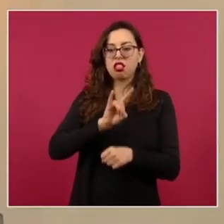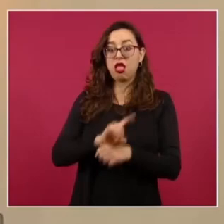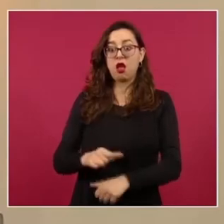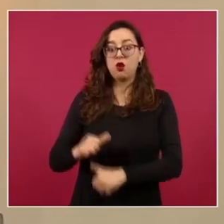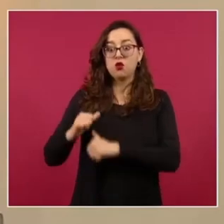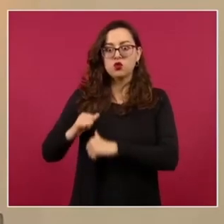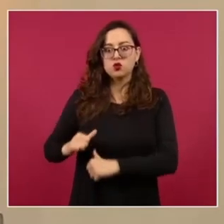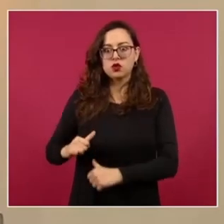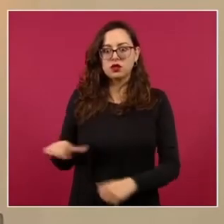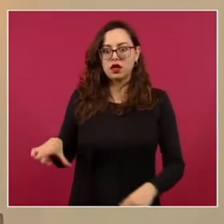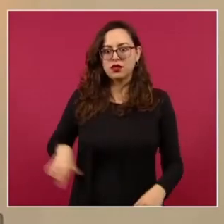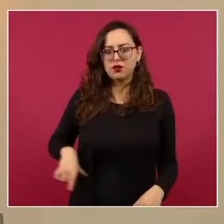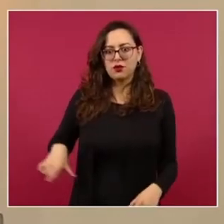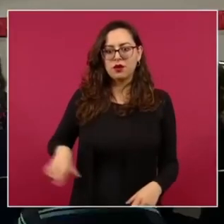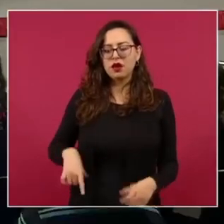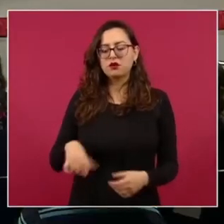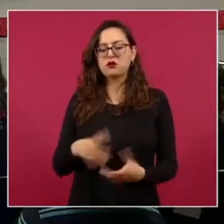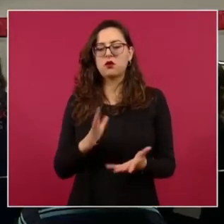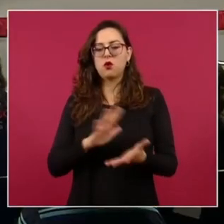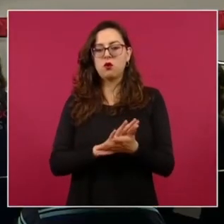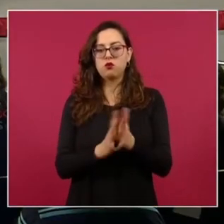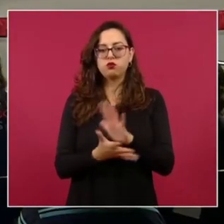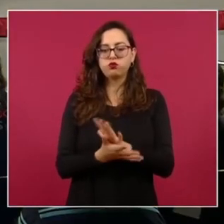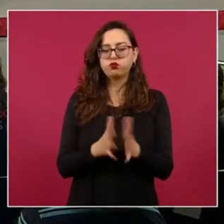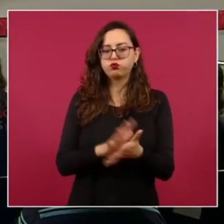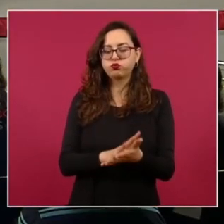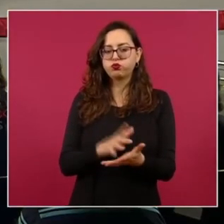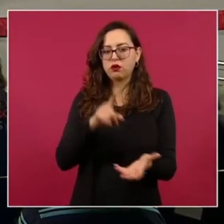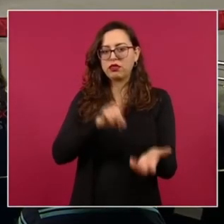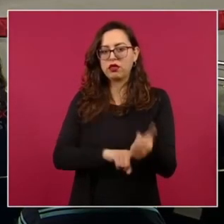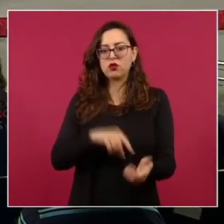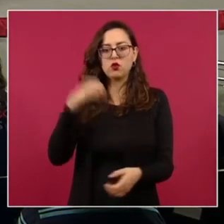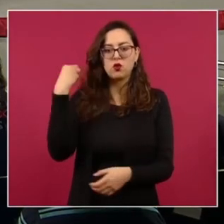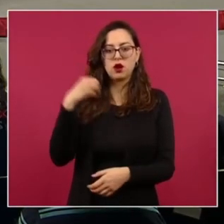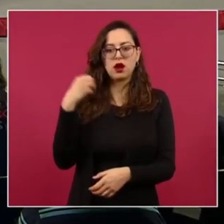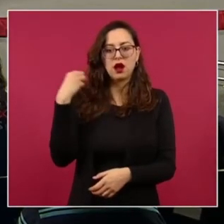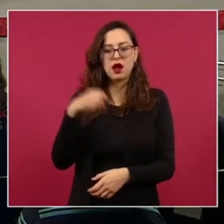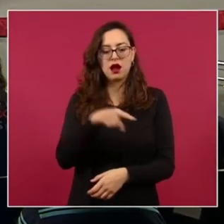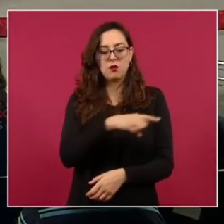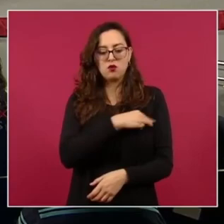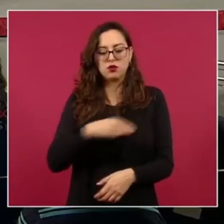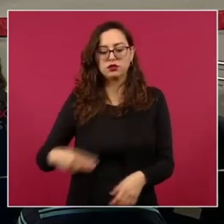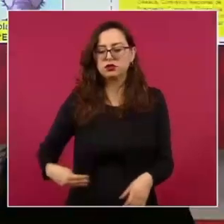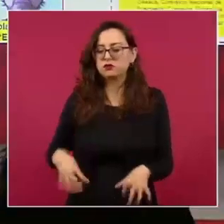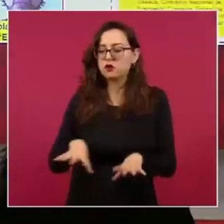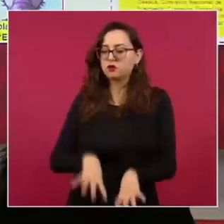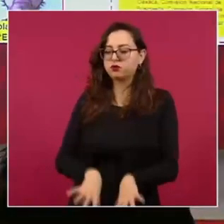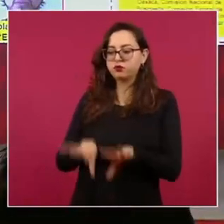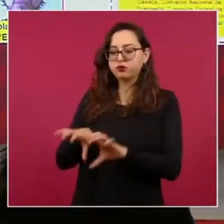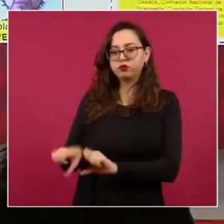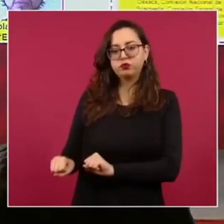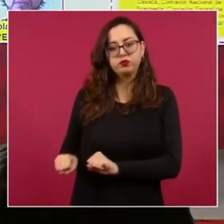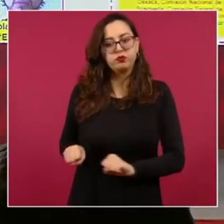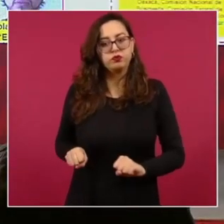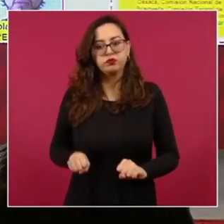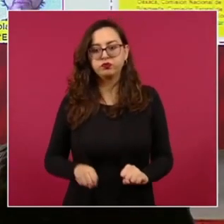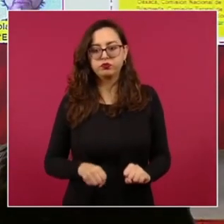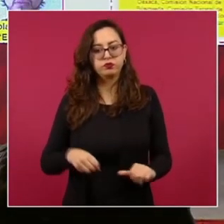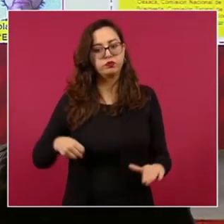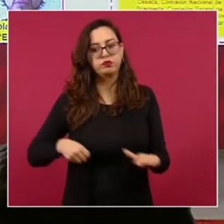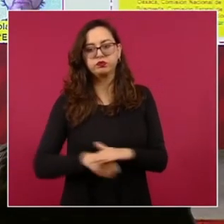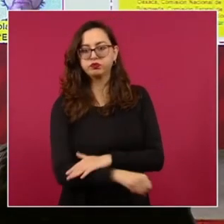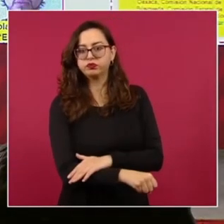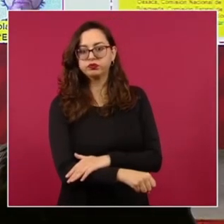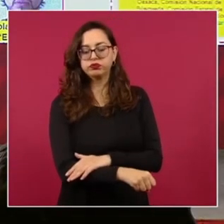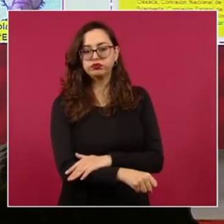Claudia Urruchur Tucruz. Continúa la búsqueda de ella hasta dar con su localización, pero es un hecho que ya